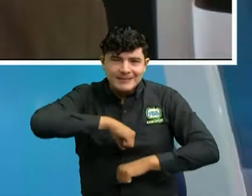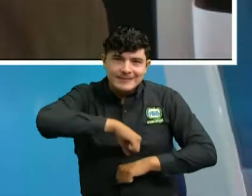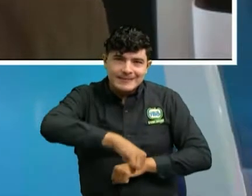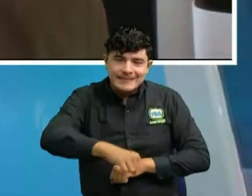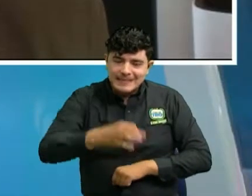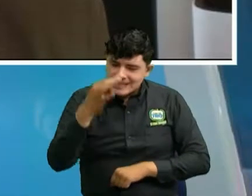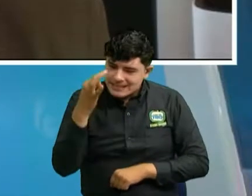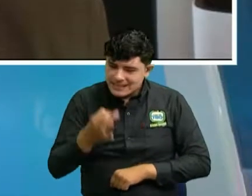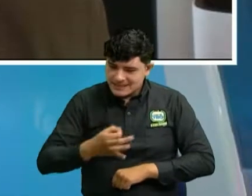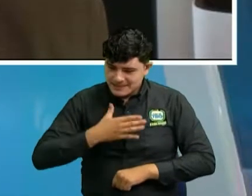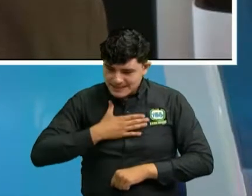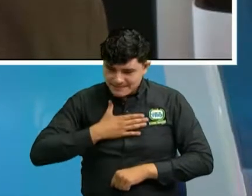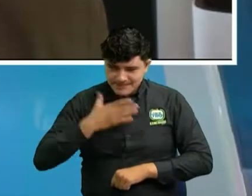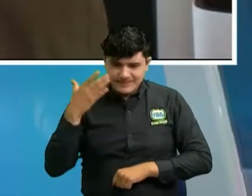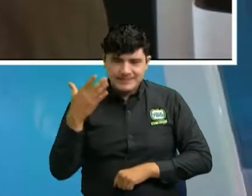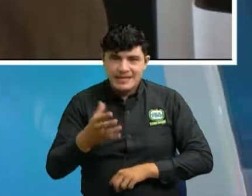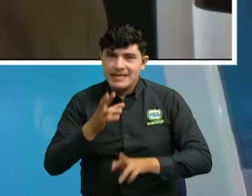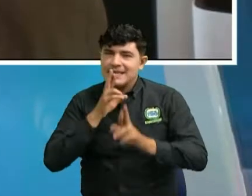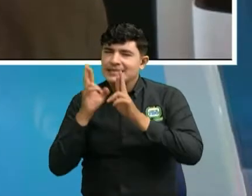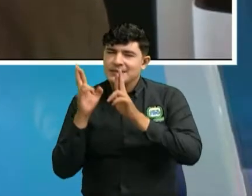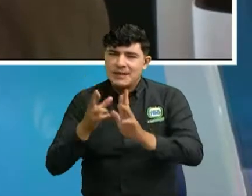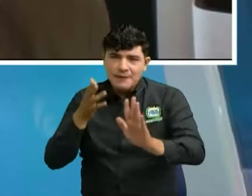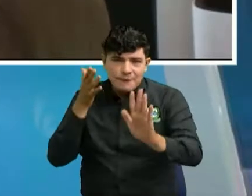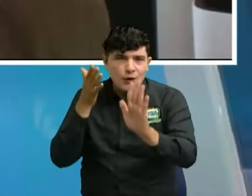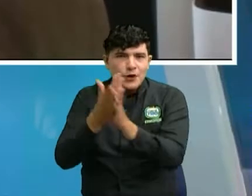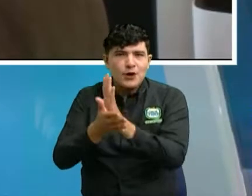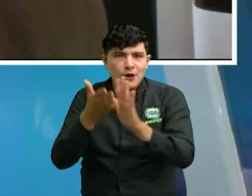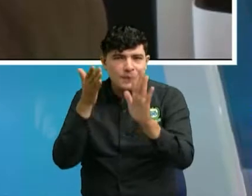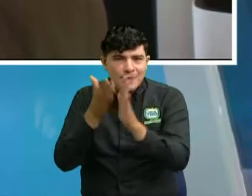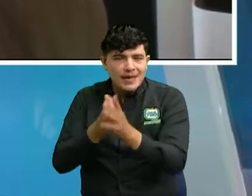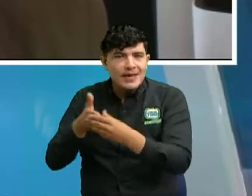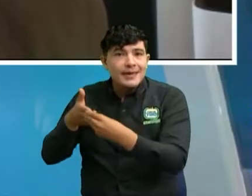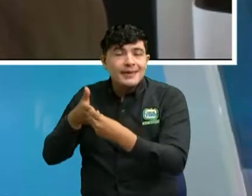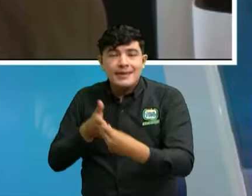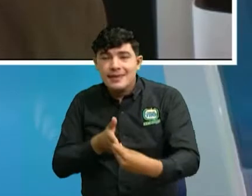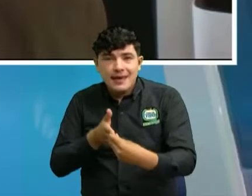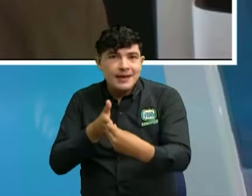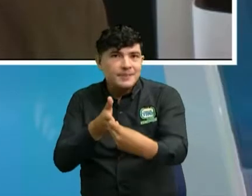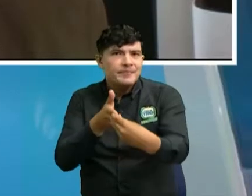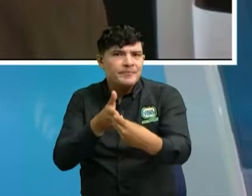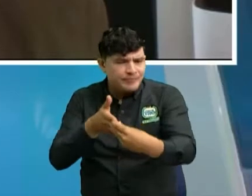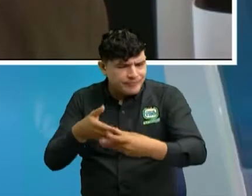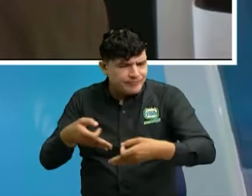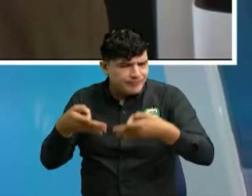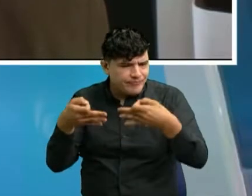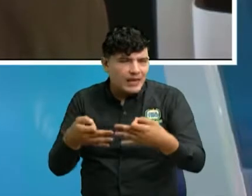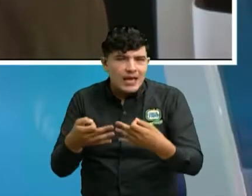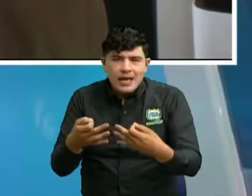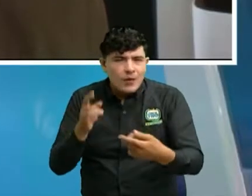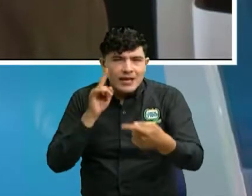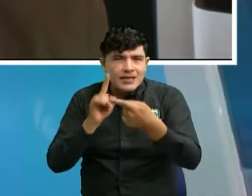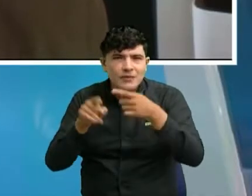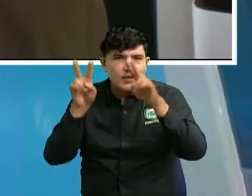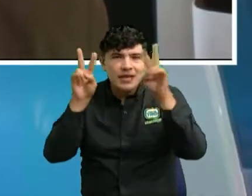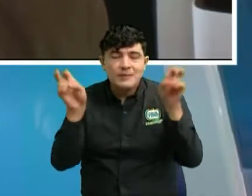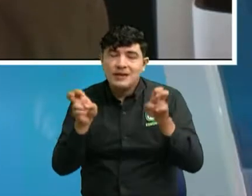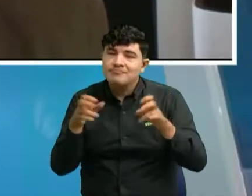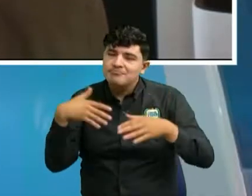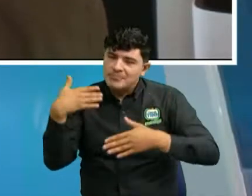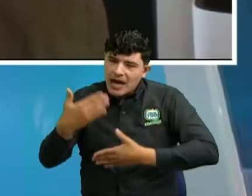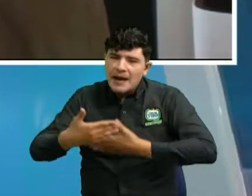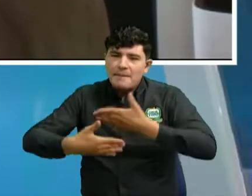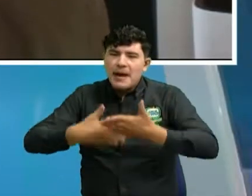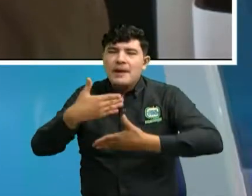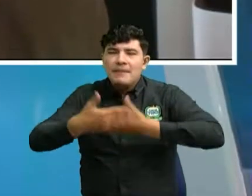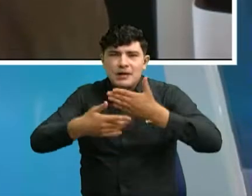prestos a brindarles información, orientación y pues esto es un proceso para que todos vamos aprendiendo y